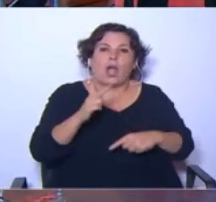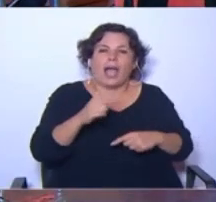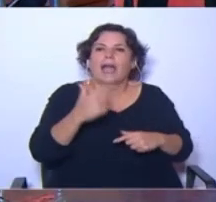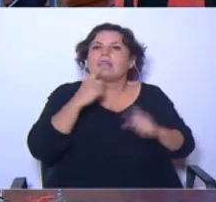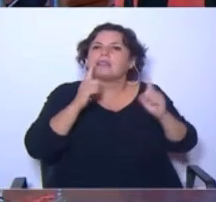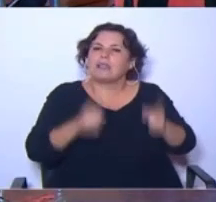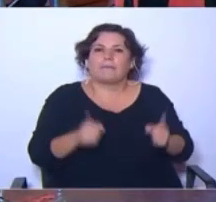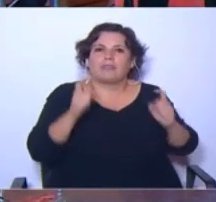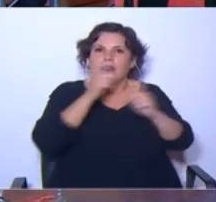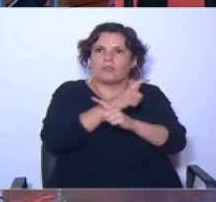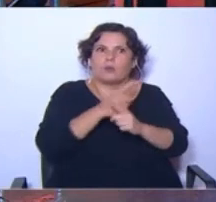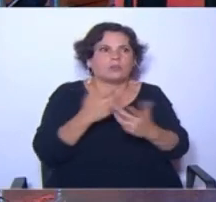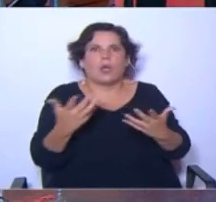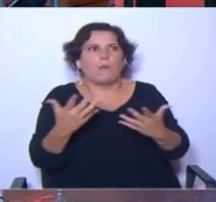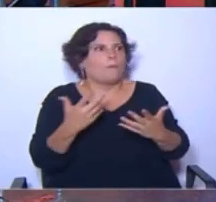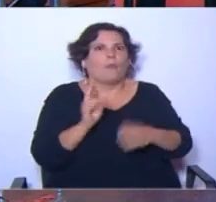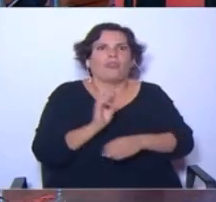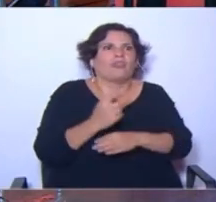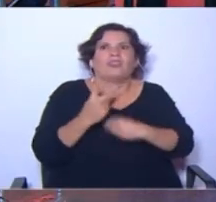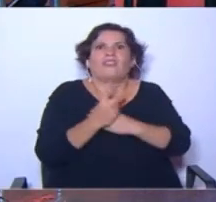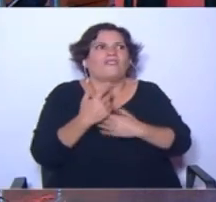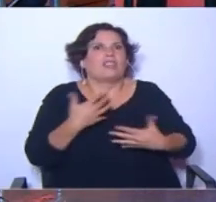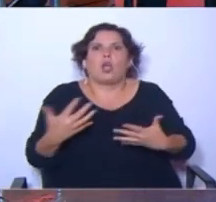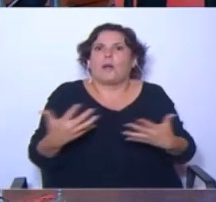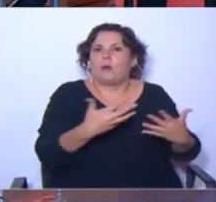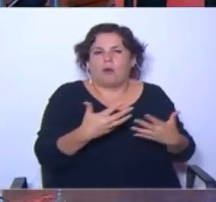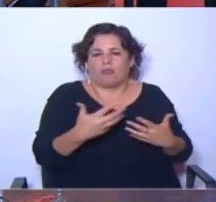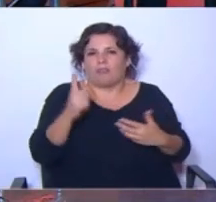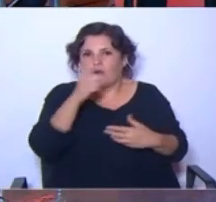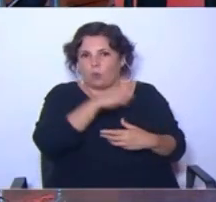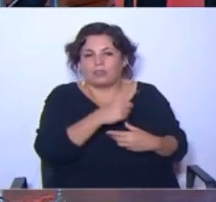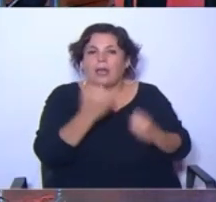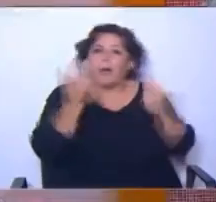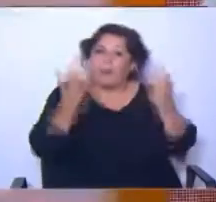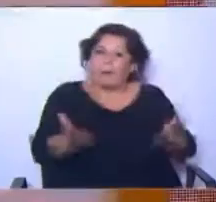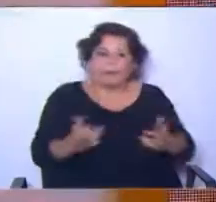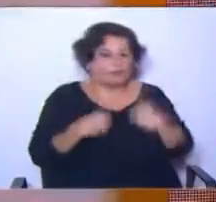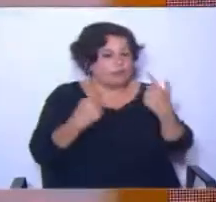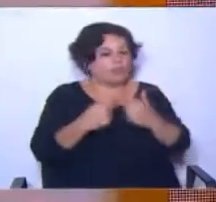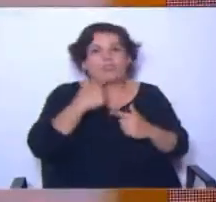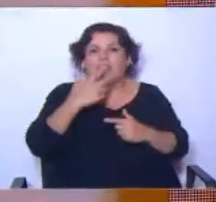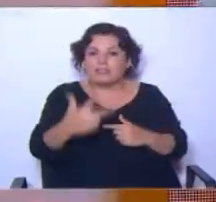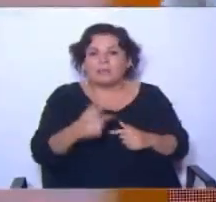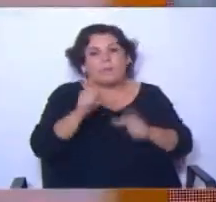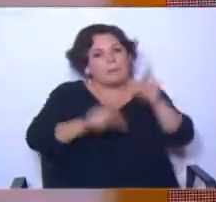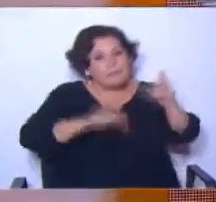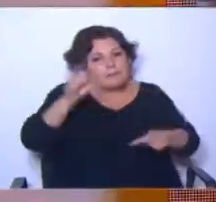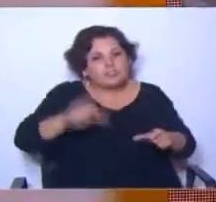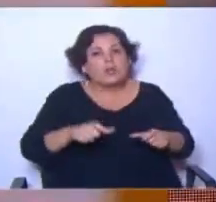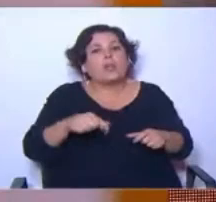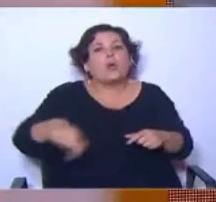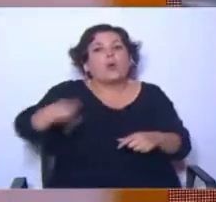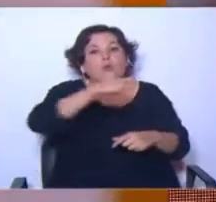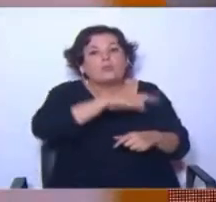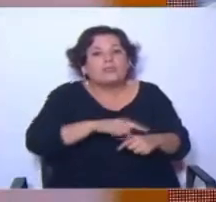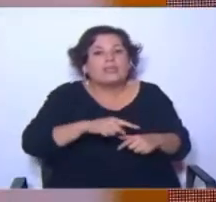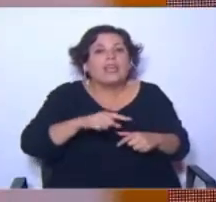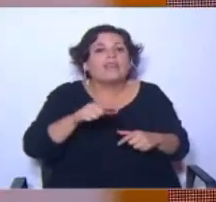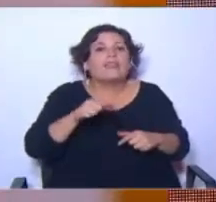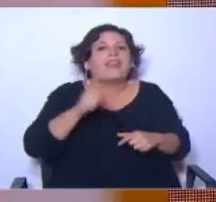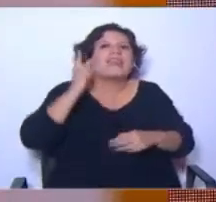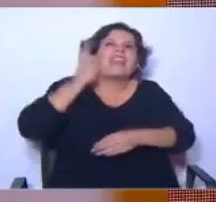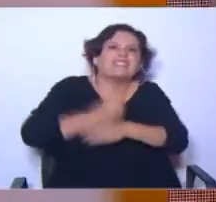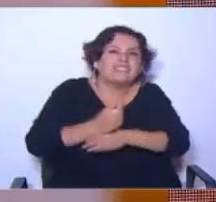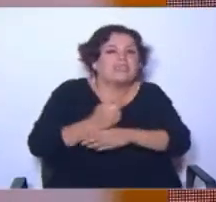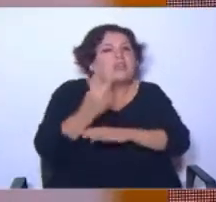dificultad para defenderse. Por estas razones es que decimos, uruguayo y uruguaya, que le va a tocar ser legislador el